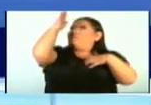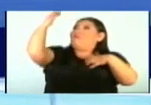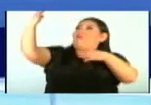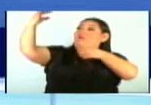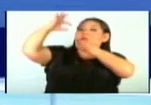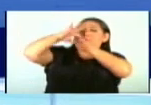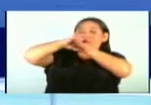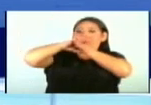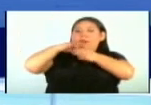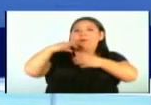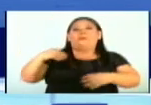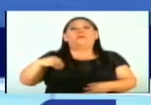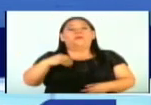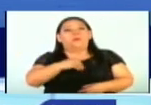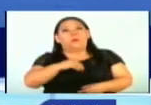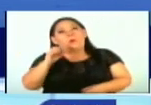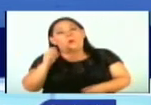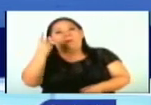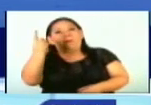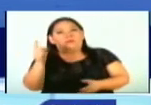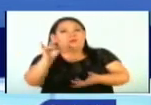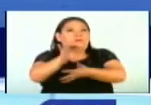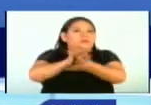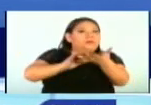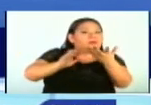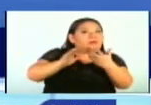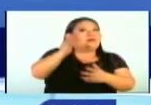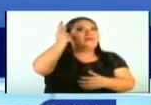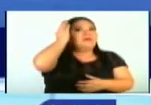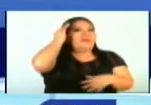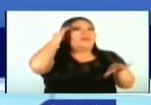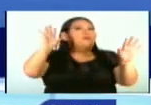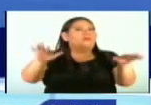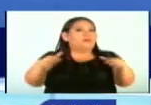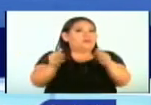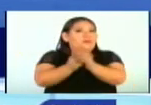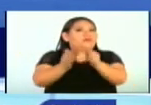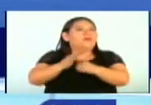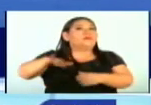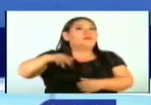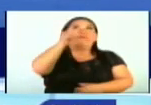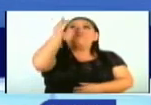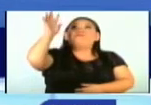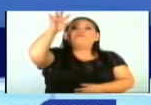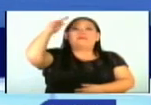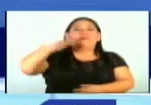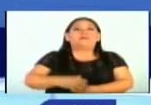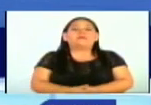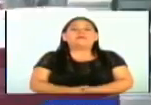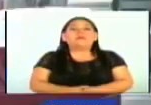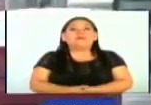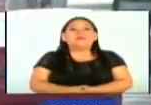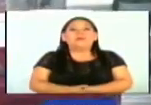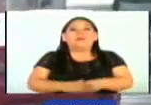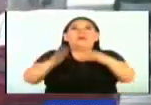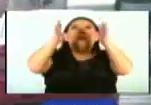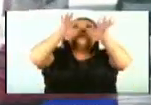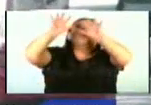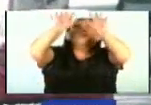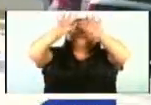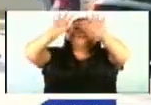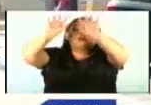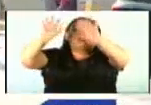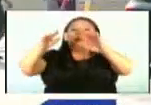médicos y ambientalistas nos hablaron acerca del impacto que esto pueda generar. La presencia de bruma en el